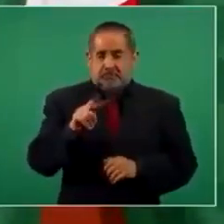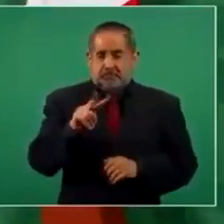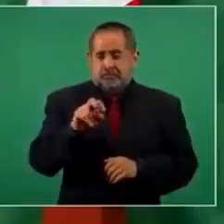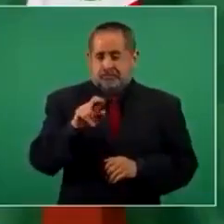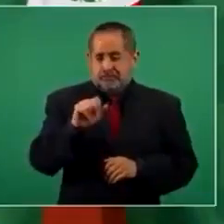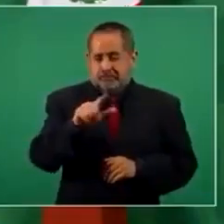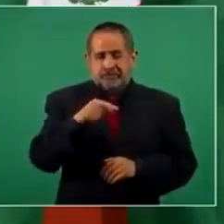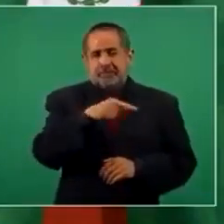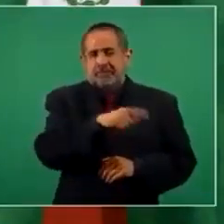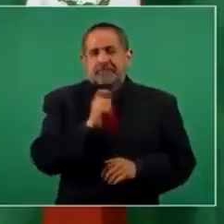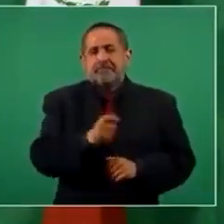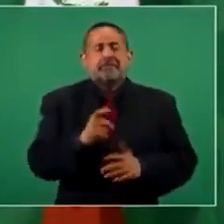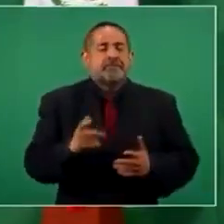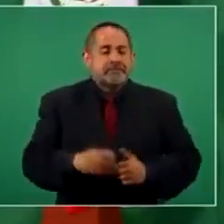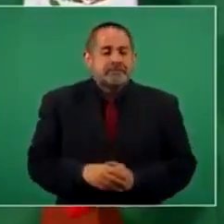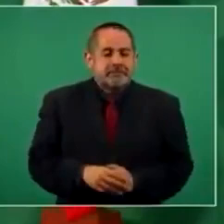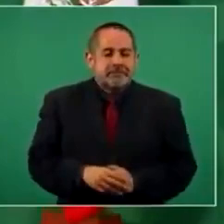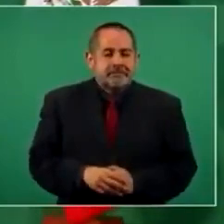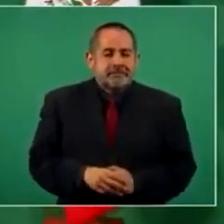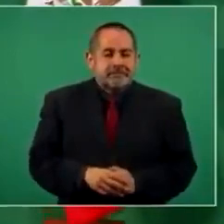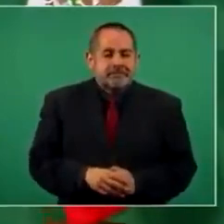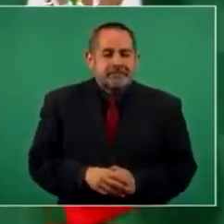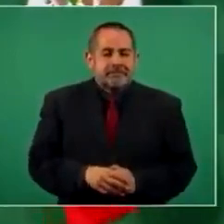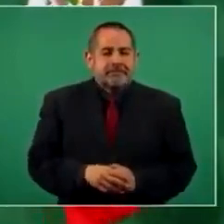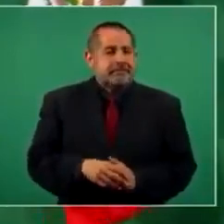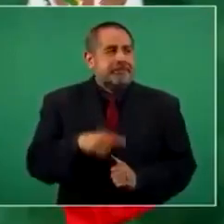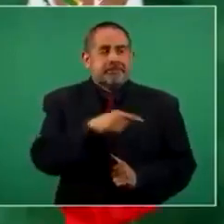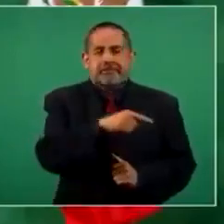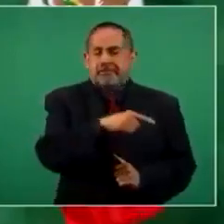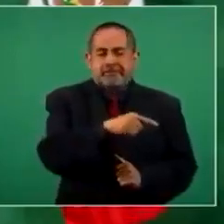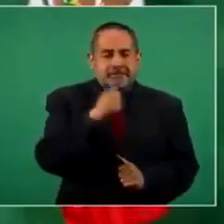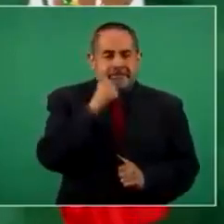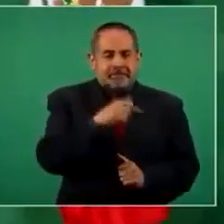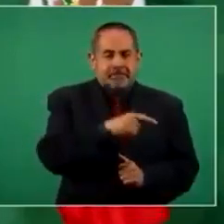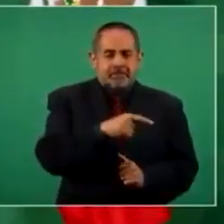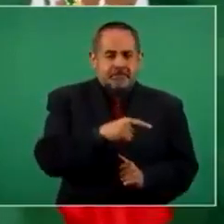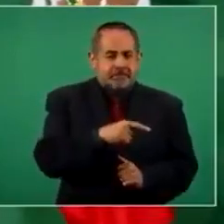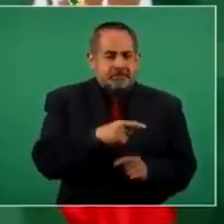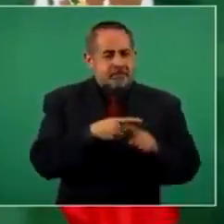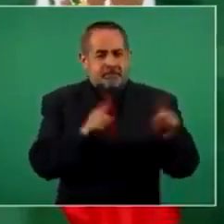es que ya no hay el mismo trato. Gracias. Gracias. Gracias.